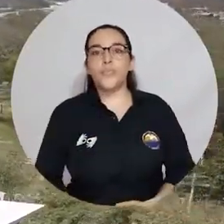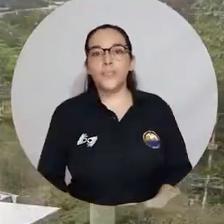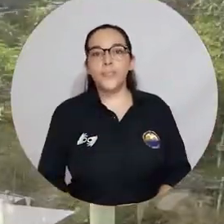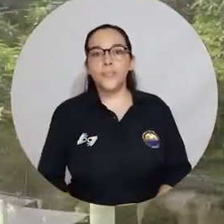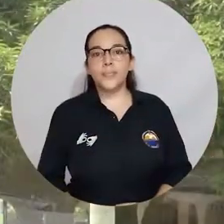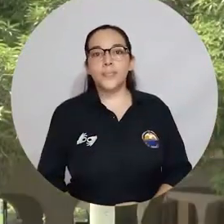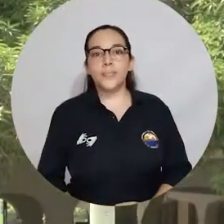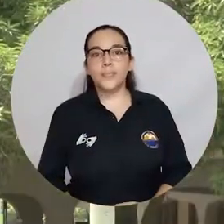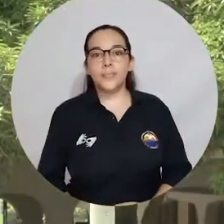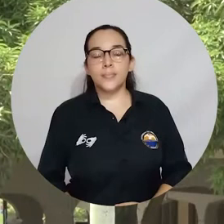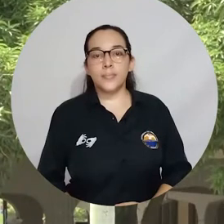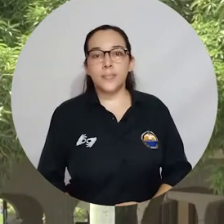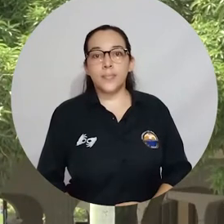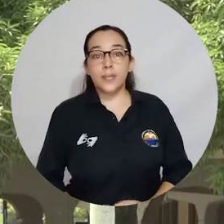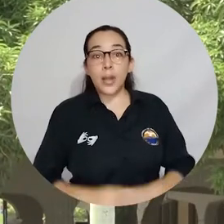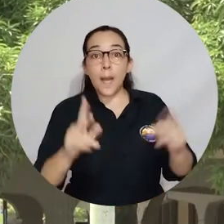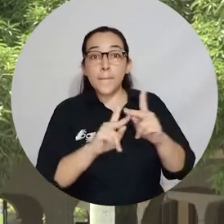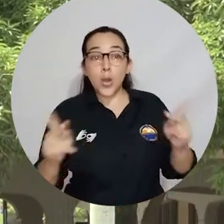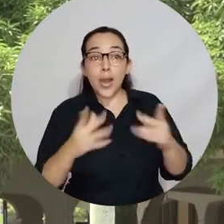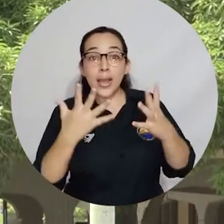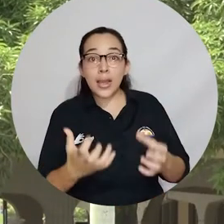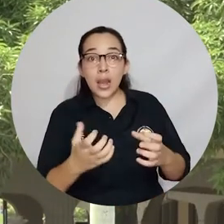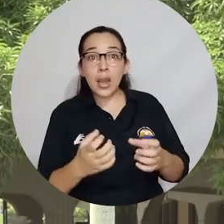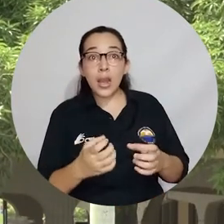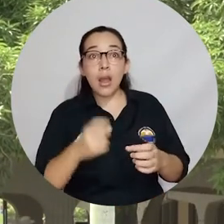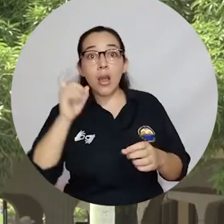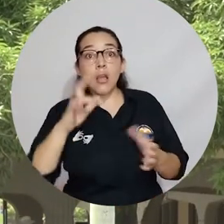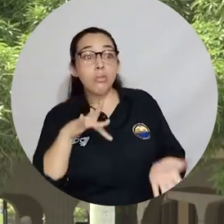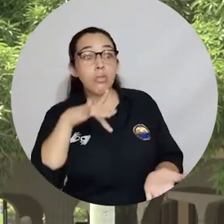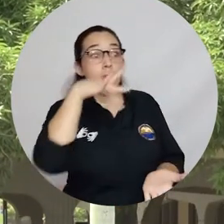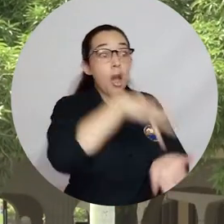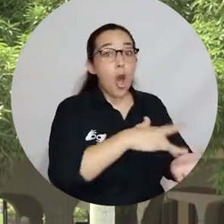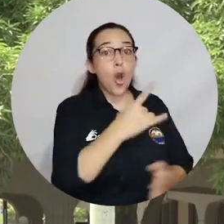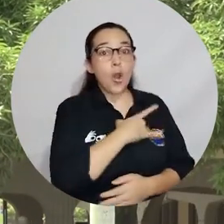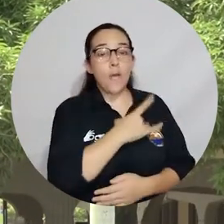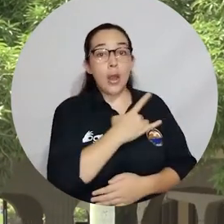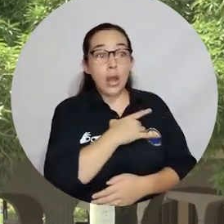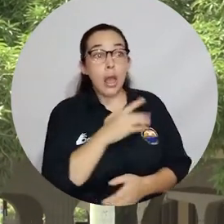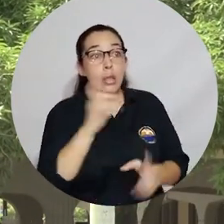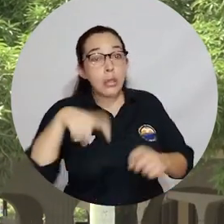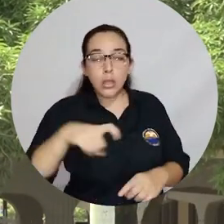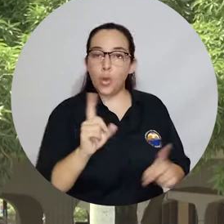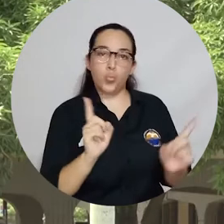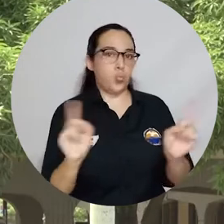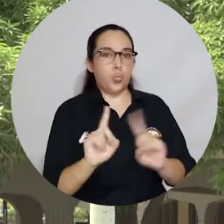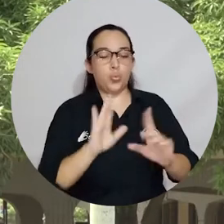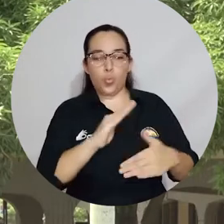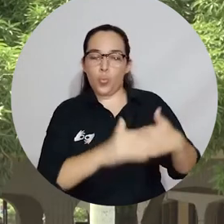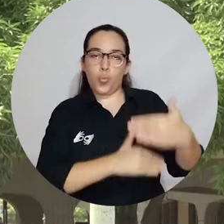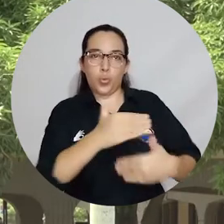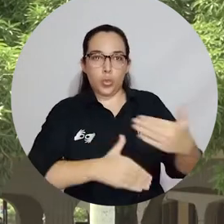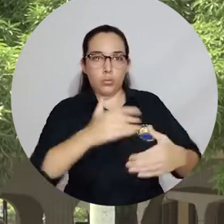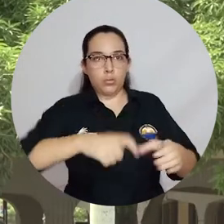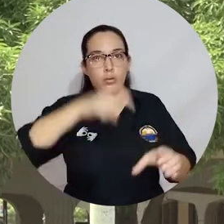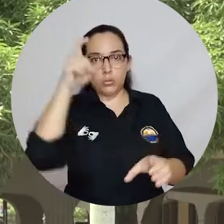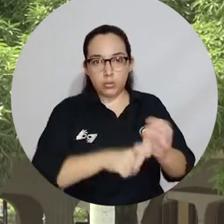El aspirante no tiene necesidad de venir a la Universidad en ninguna de las etapas que contempla este proceso de inscripción,